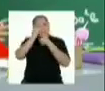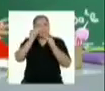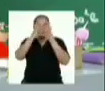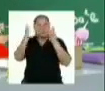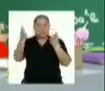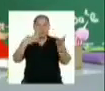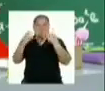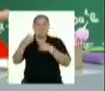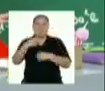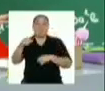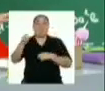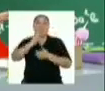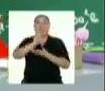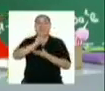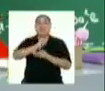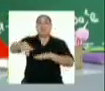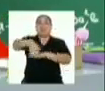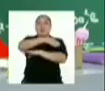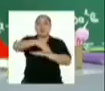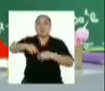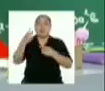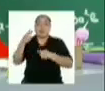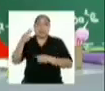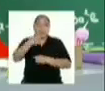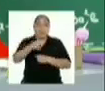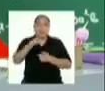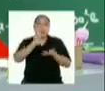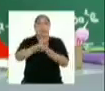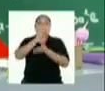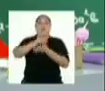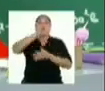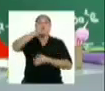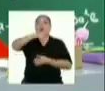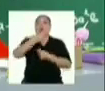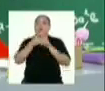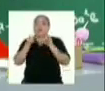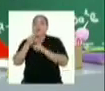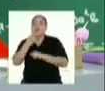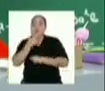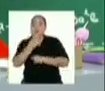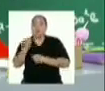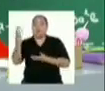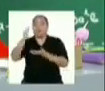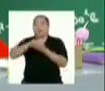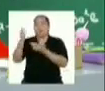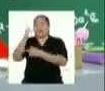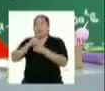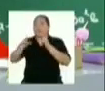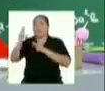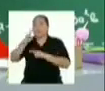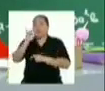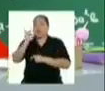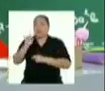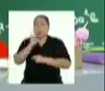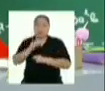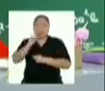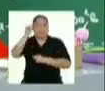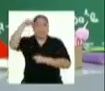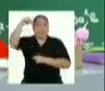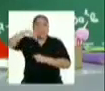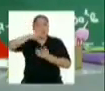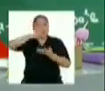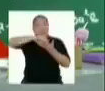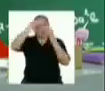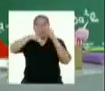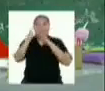sugiero traer lápiz, regla, tijera y hojas de diversos colores. Si son recicladas, mejor. Recuerden que en Aprende en Casa cuidamos el